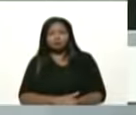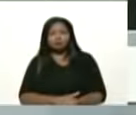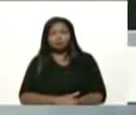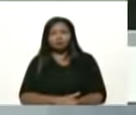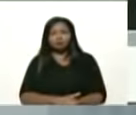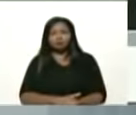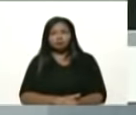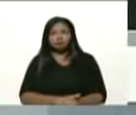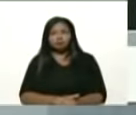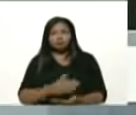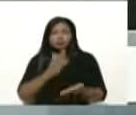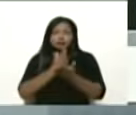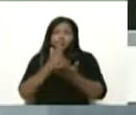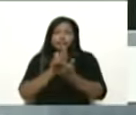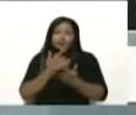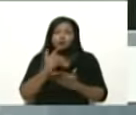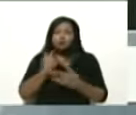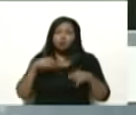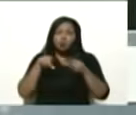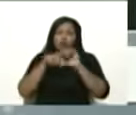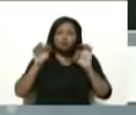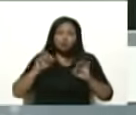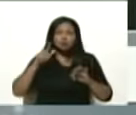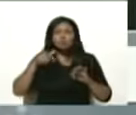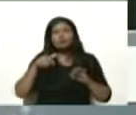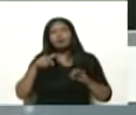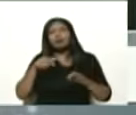siempre se lo digo a los jóvenes de Venezuela,